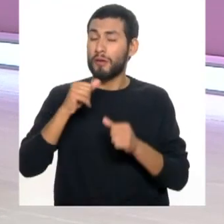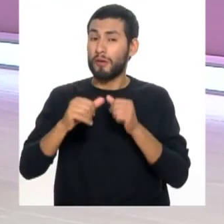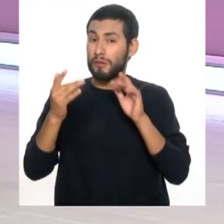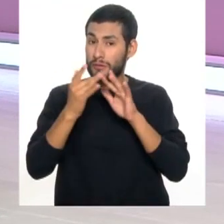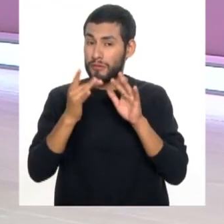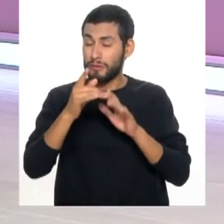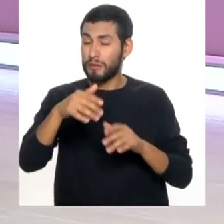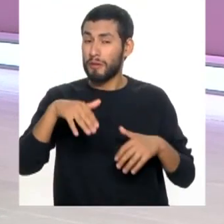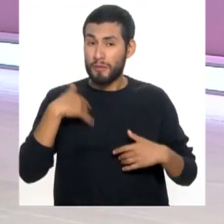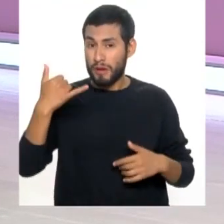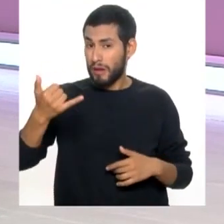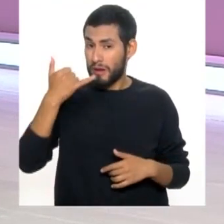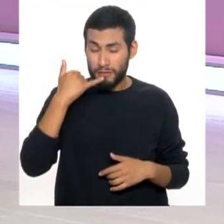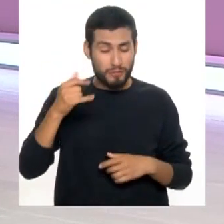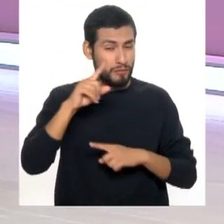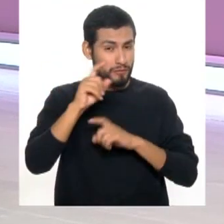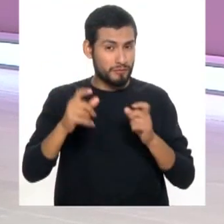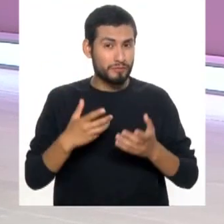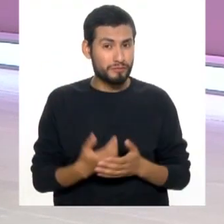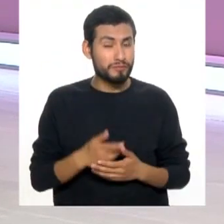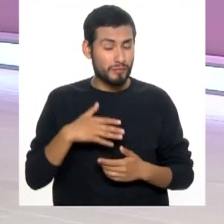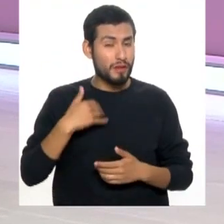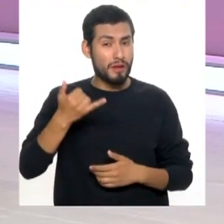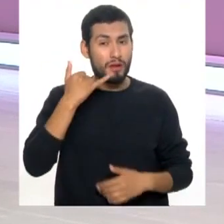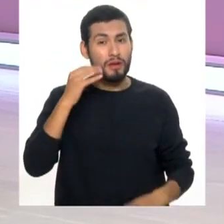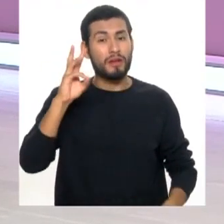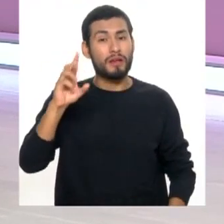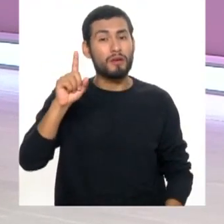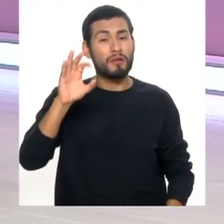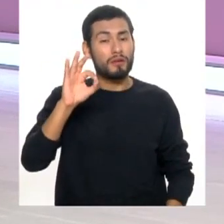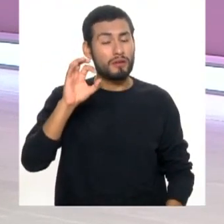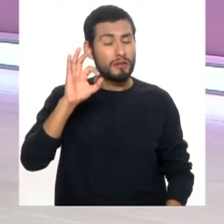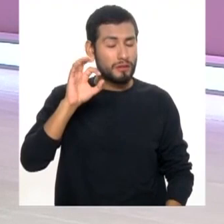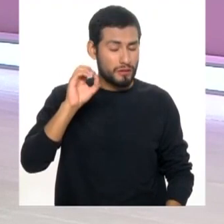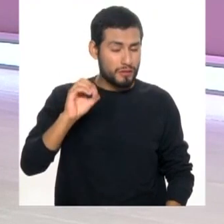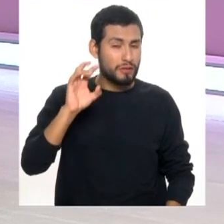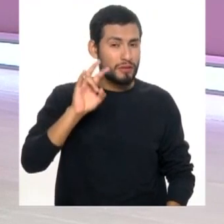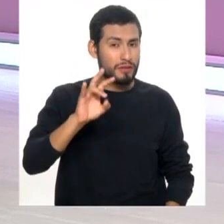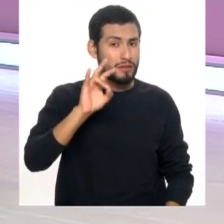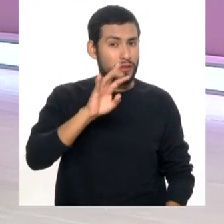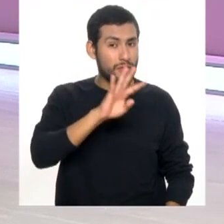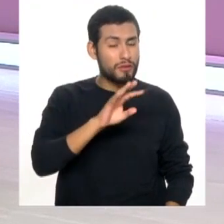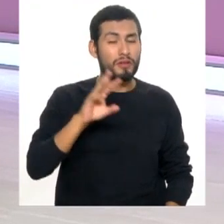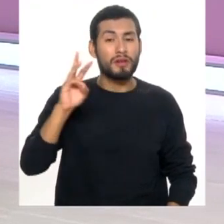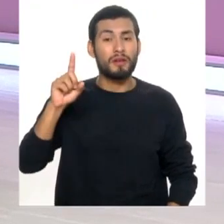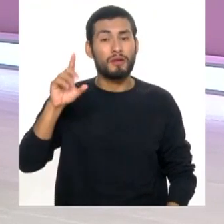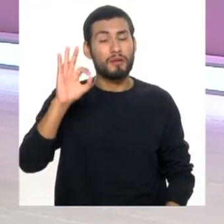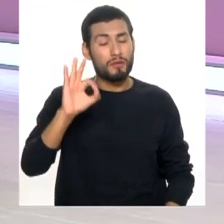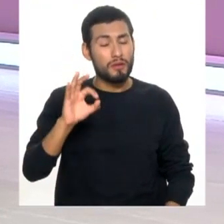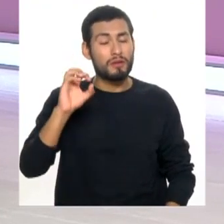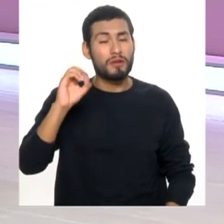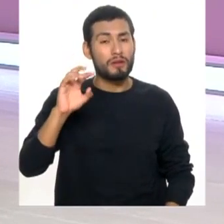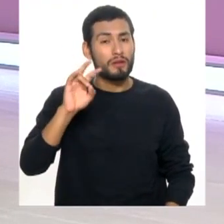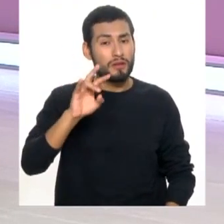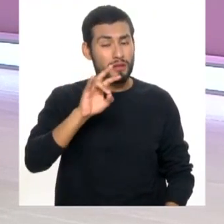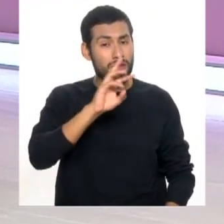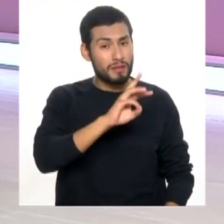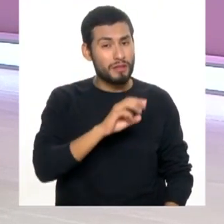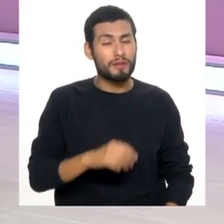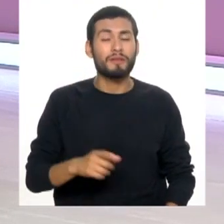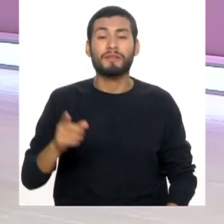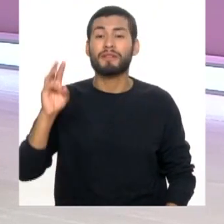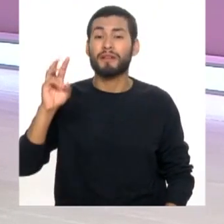teléfono para que puedan realizar todas sus preguntas. Y pueden llamar al 619-0774, al 619-0776